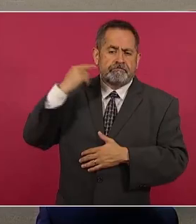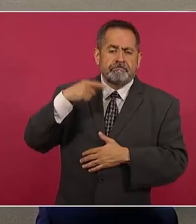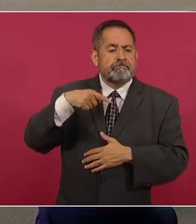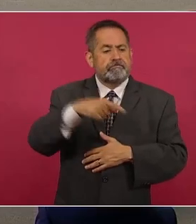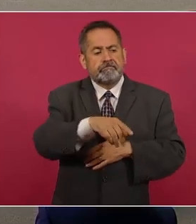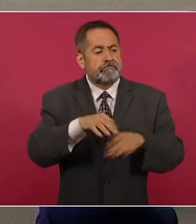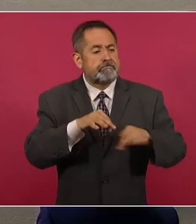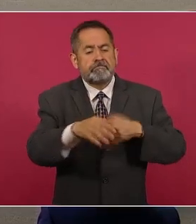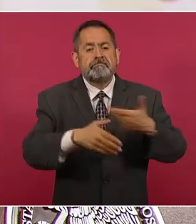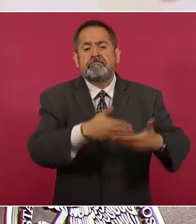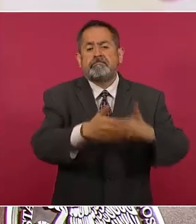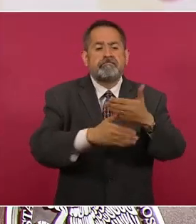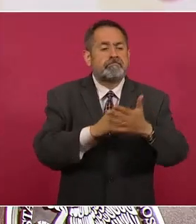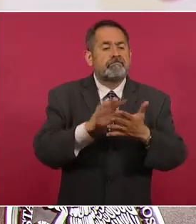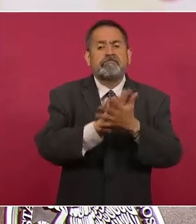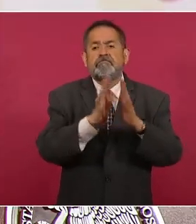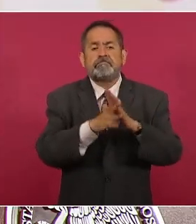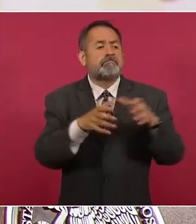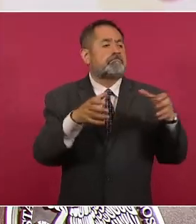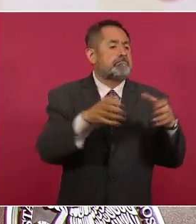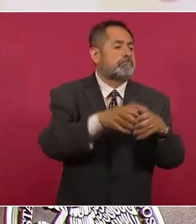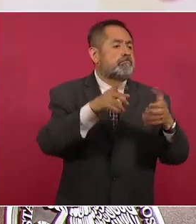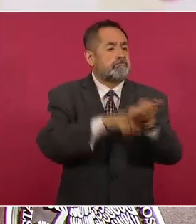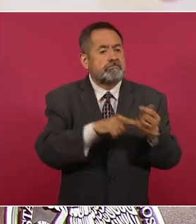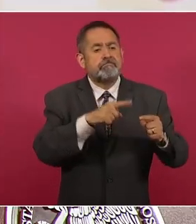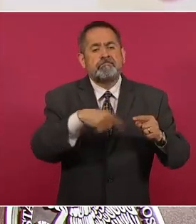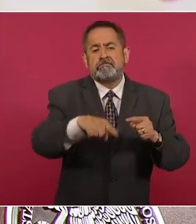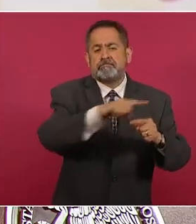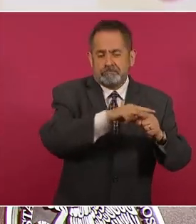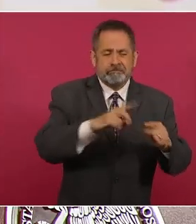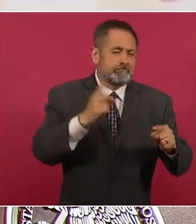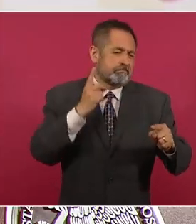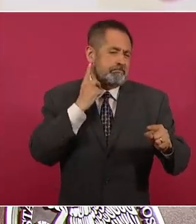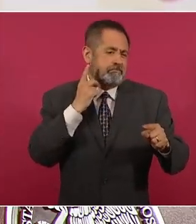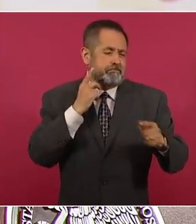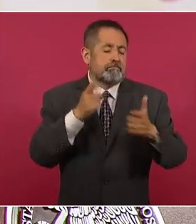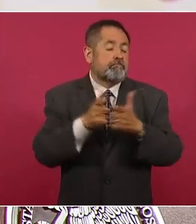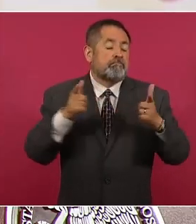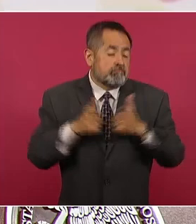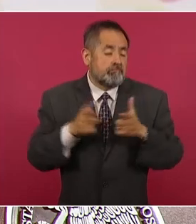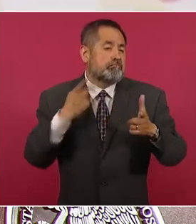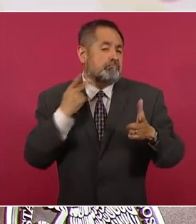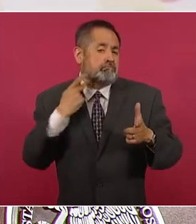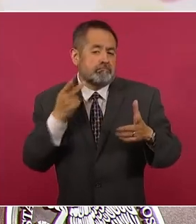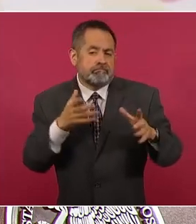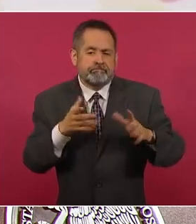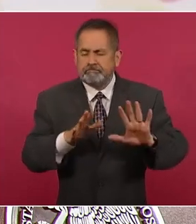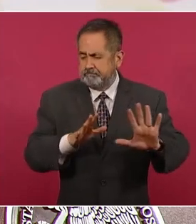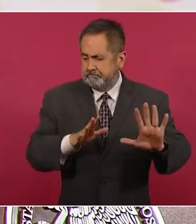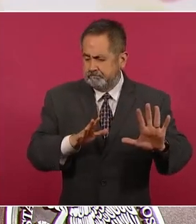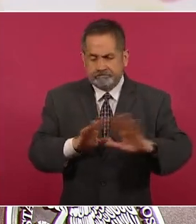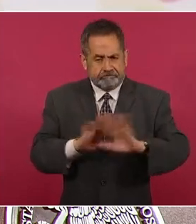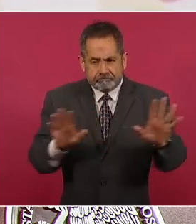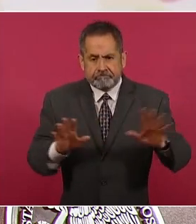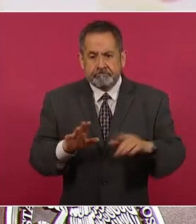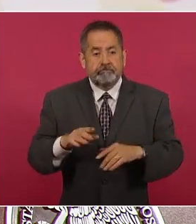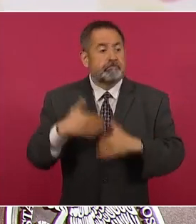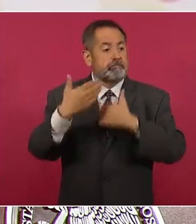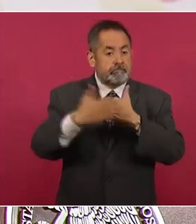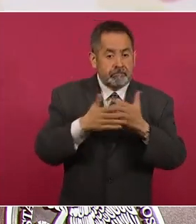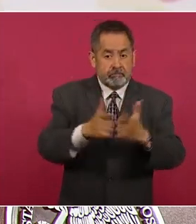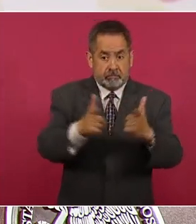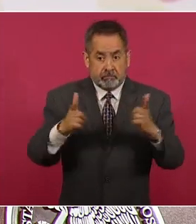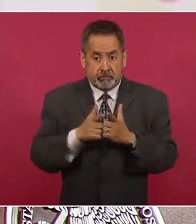actividad democrática de los partidos políticos y garantizando que los partidos cuando estén en la contienda electoral sí